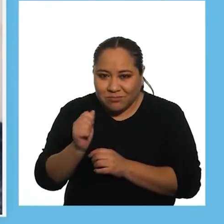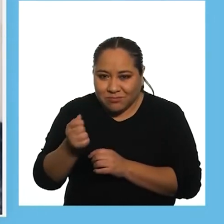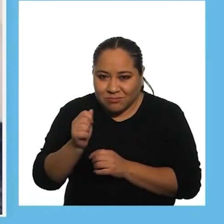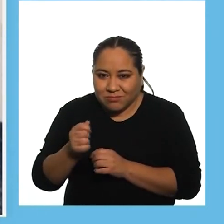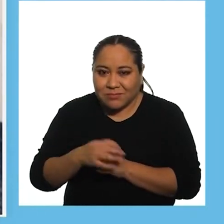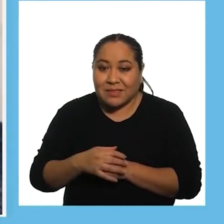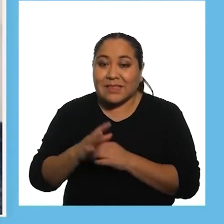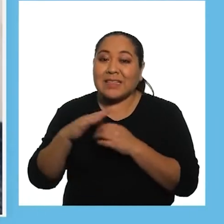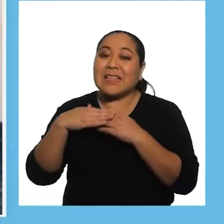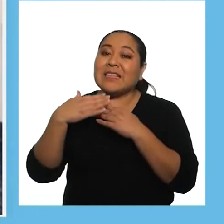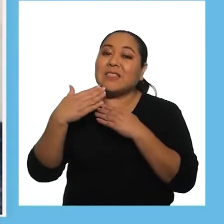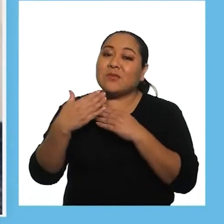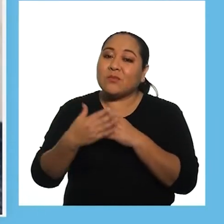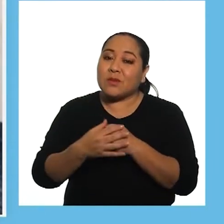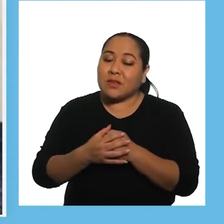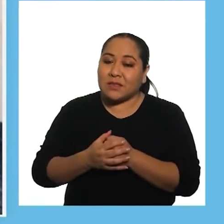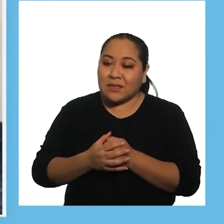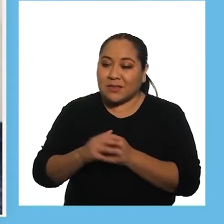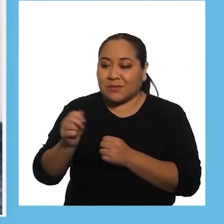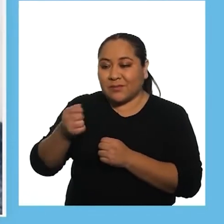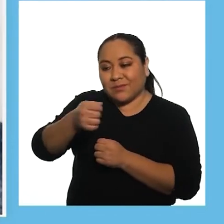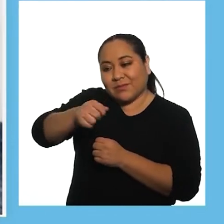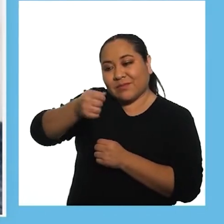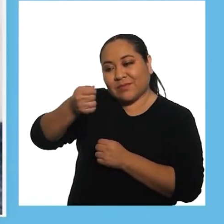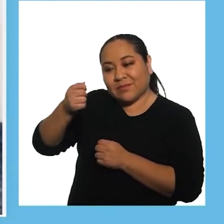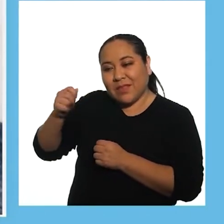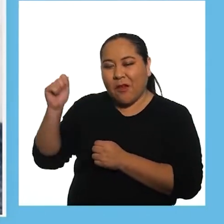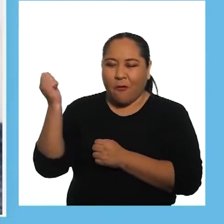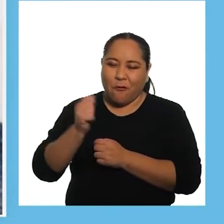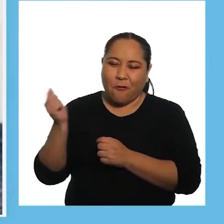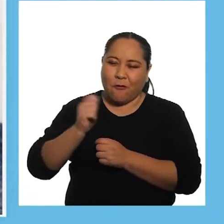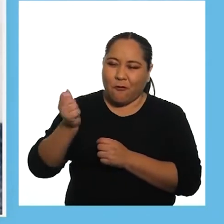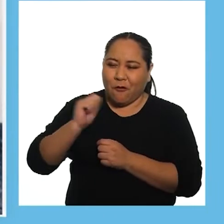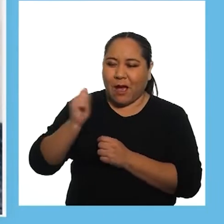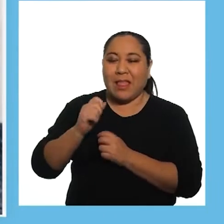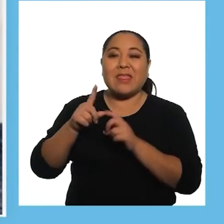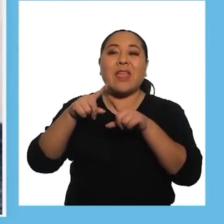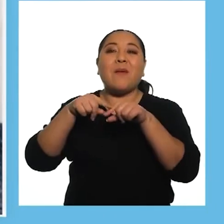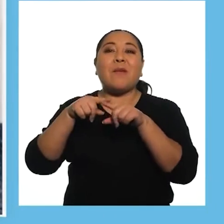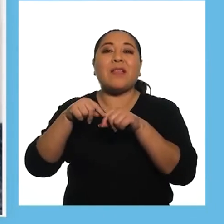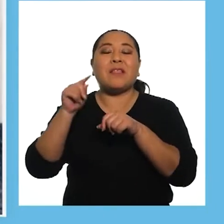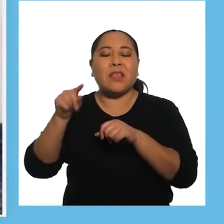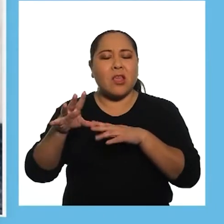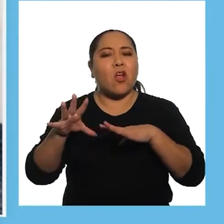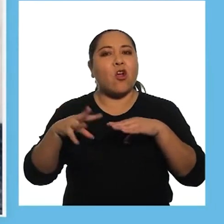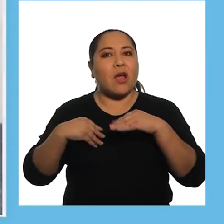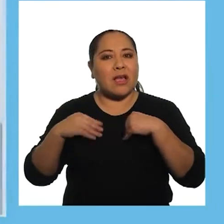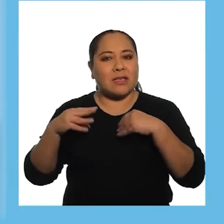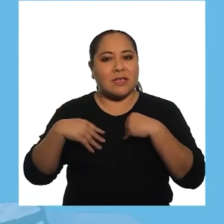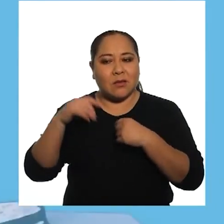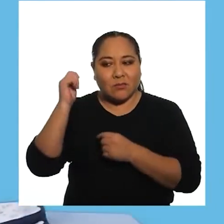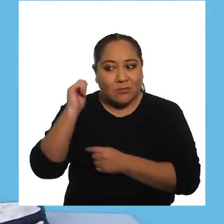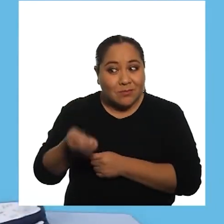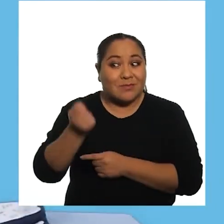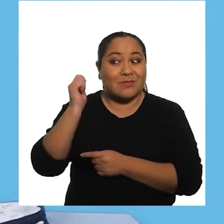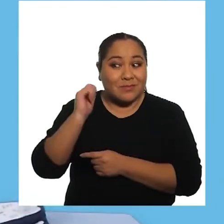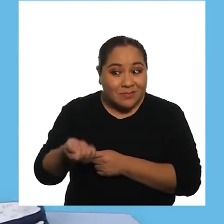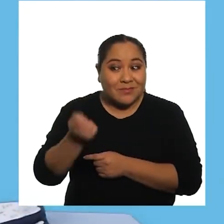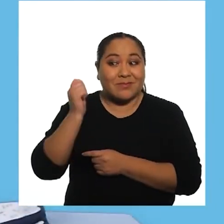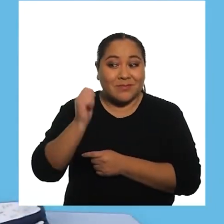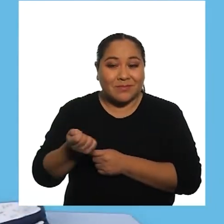Luego, puedes hacerlo sonar más fuerte dependiendo de su tolerancia